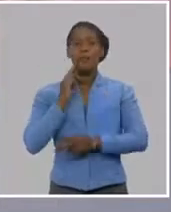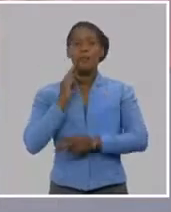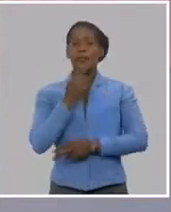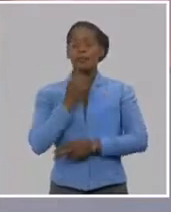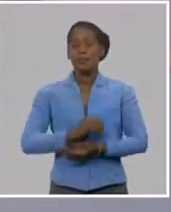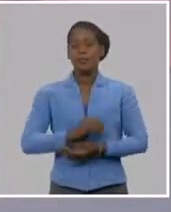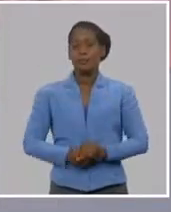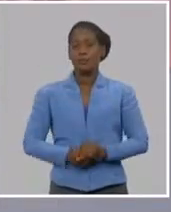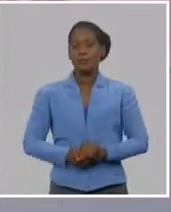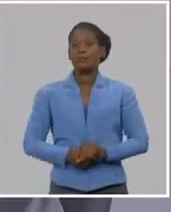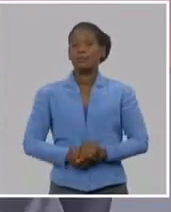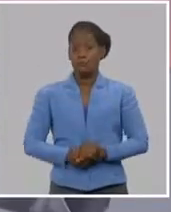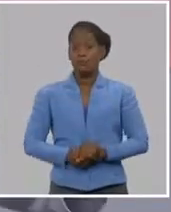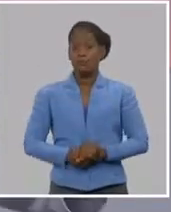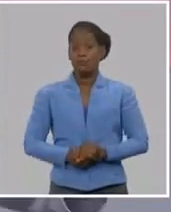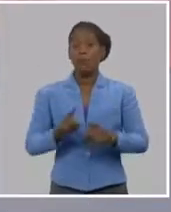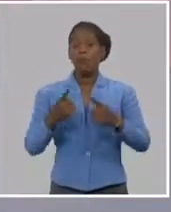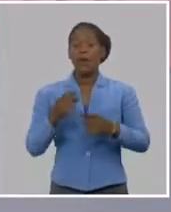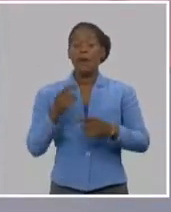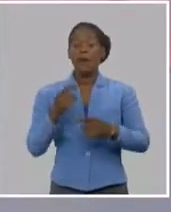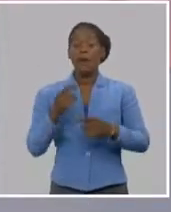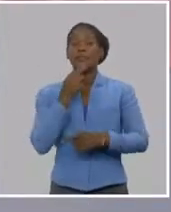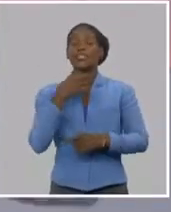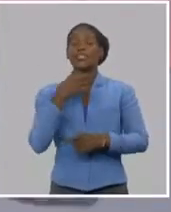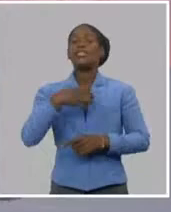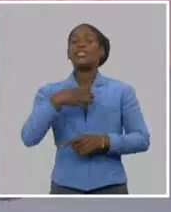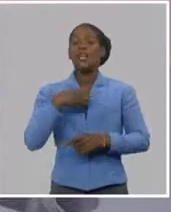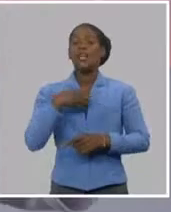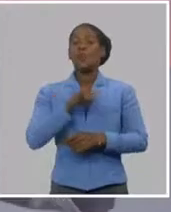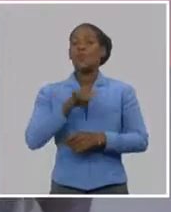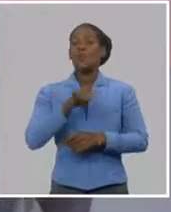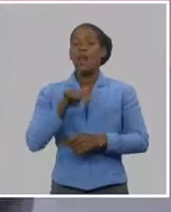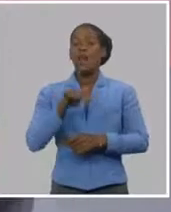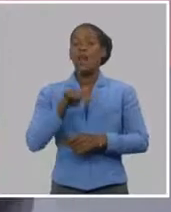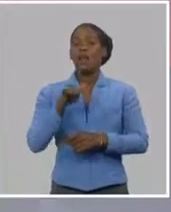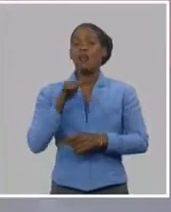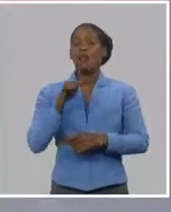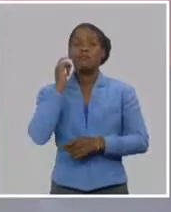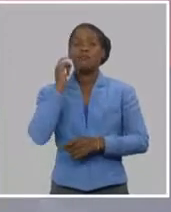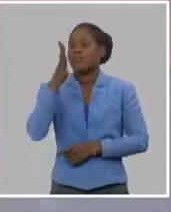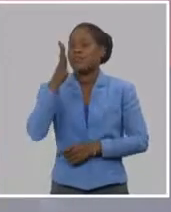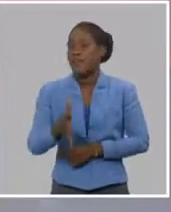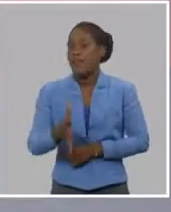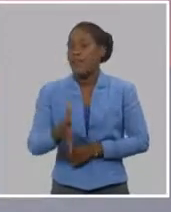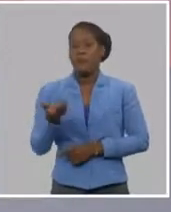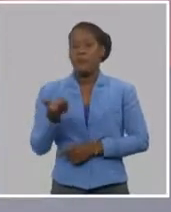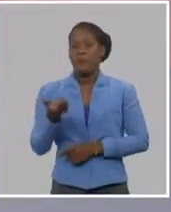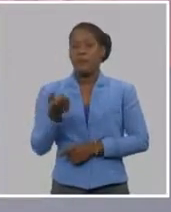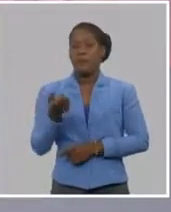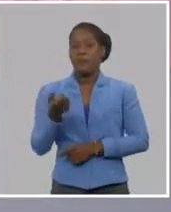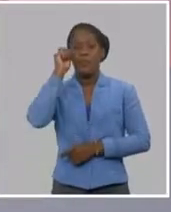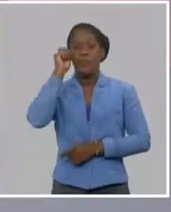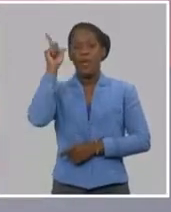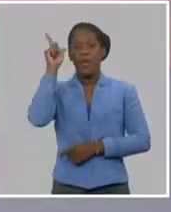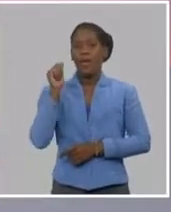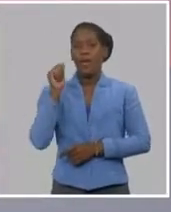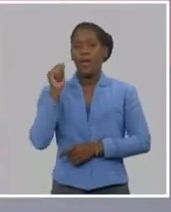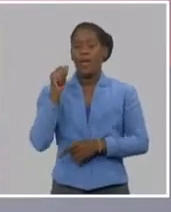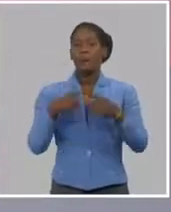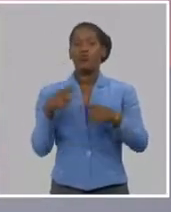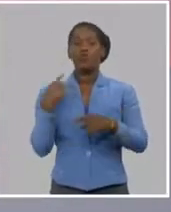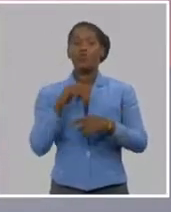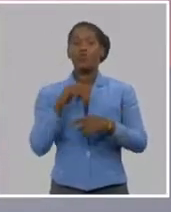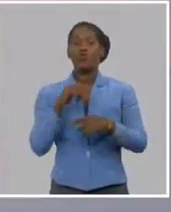es una realidad que Martí brota. Martí existe, es parte de la nación cubana. De hecho, no se trata de acercar a Martí a los jóvenes,